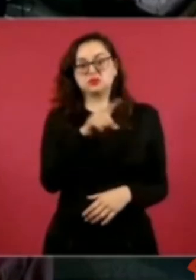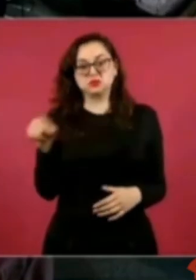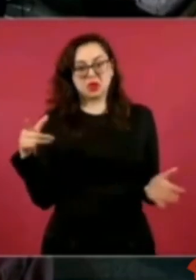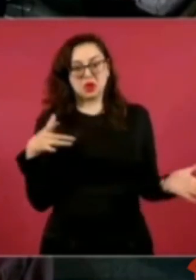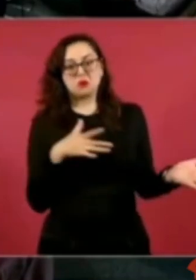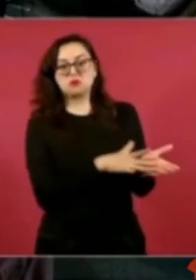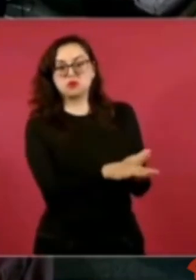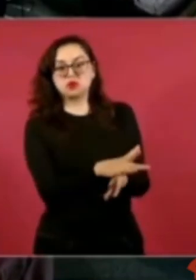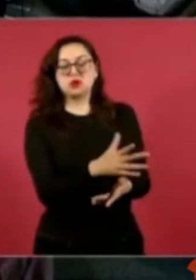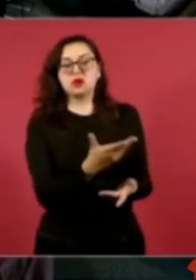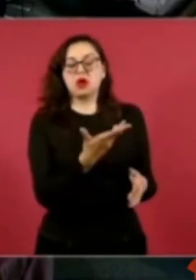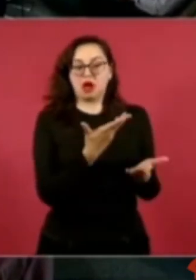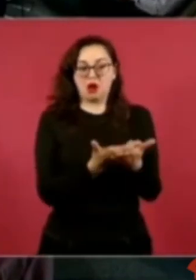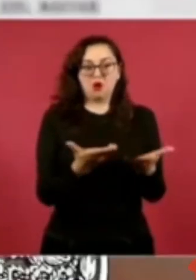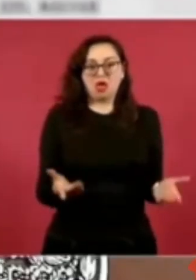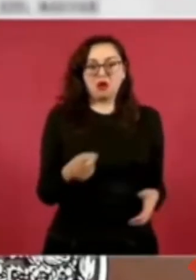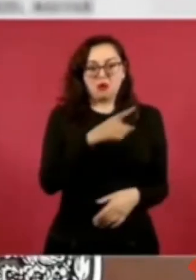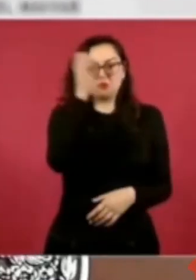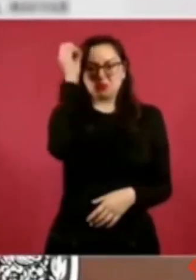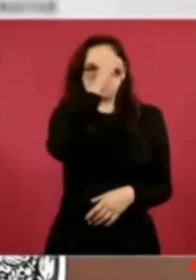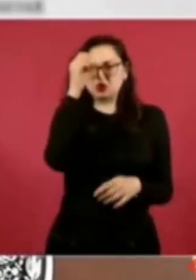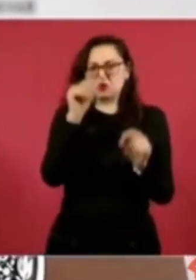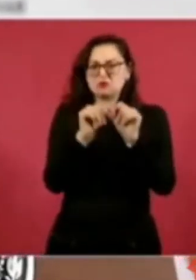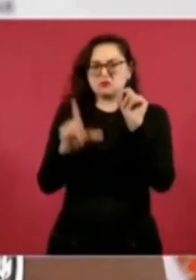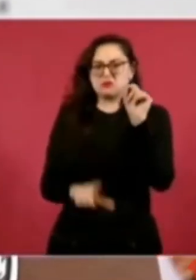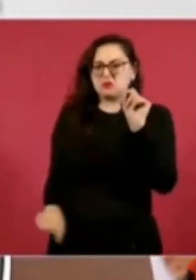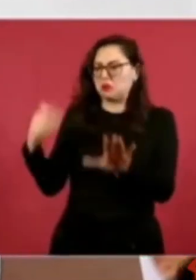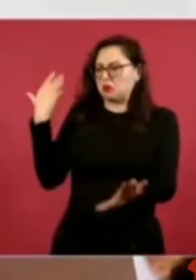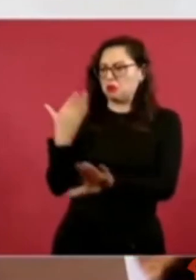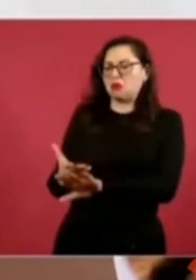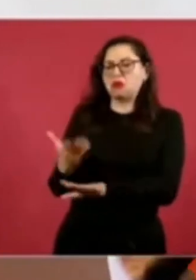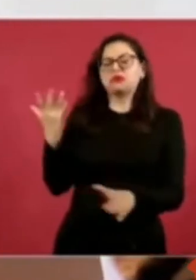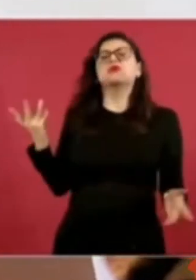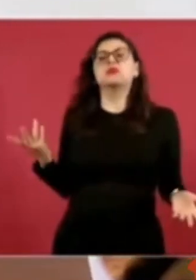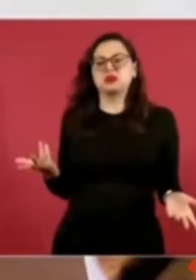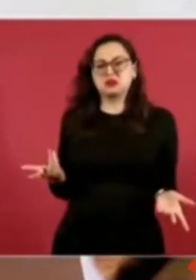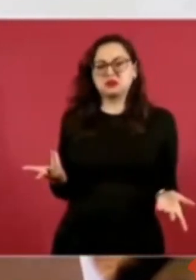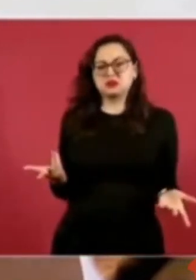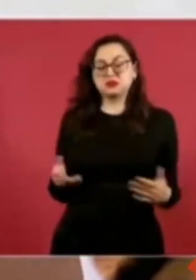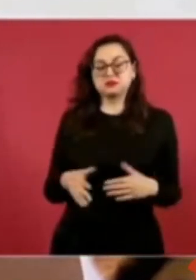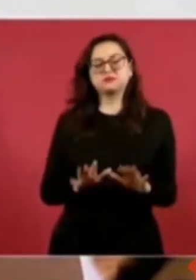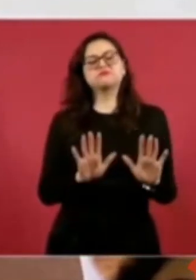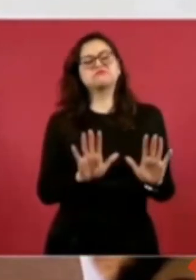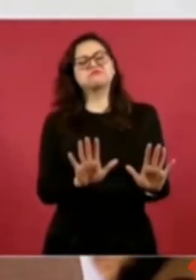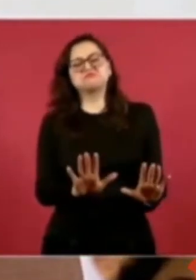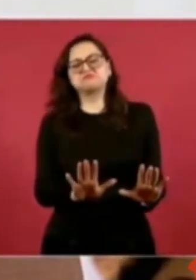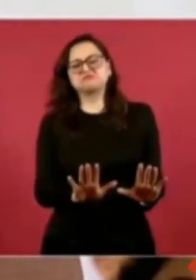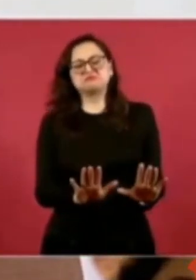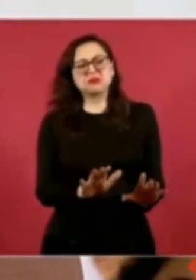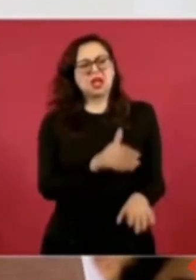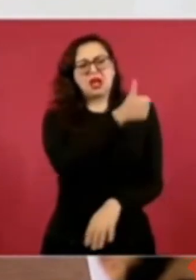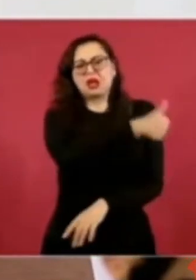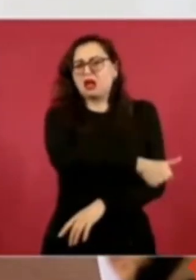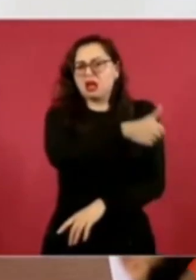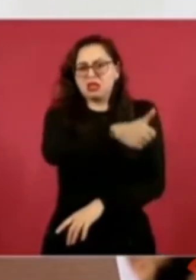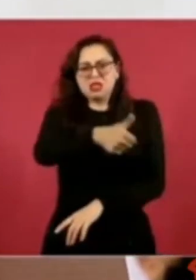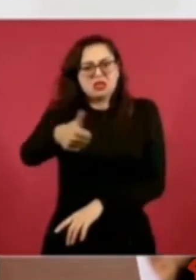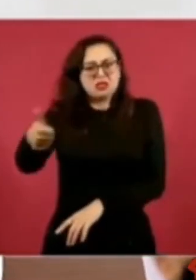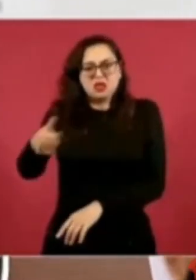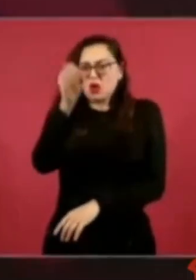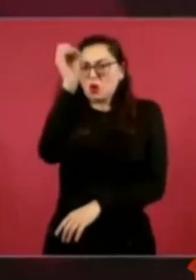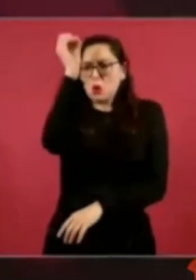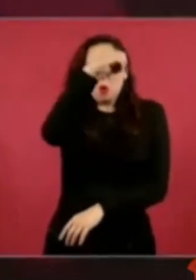pueblo una opinión así? No, es que cada quien tiene su manera de pensar y hay que respetar,